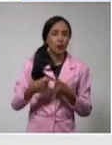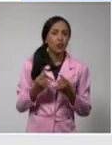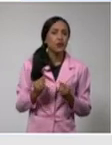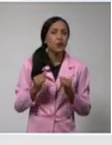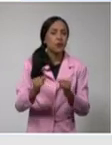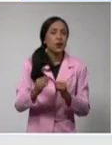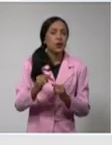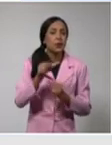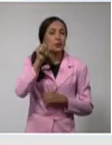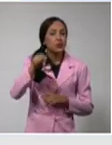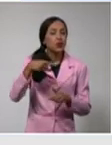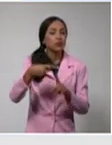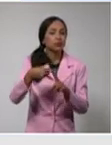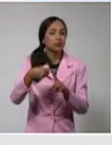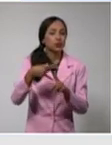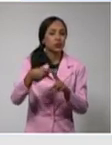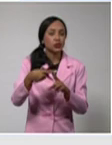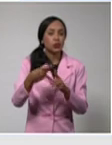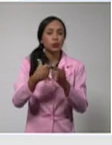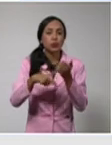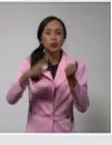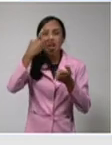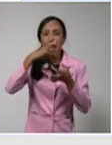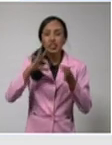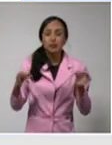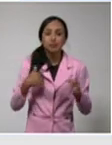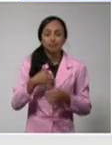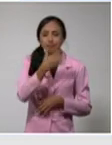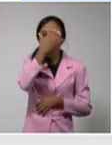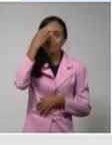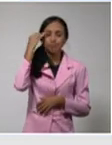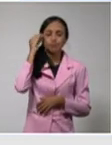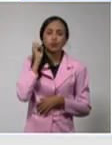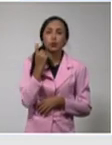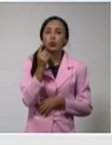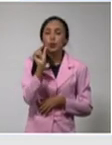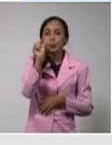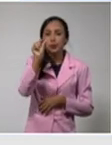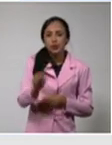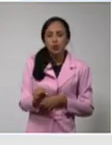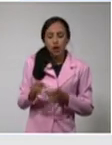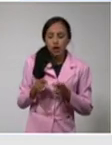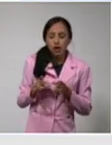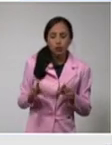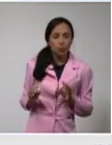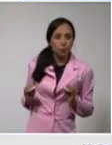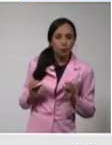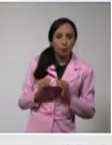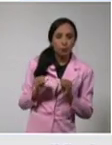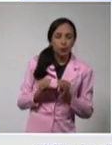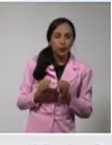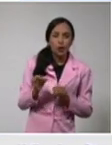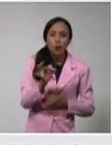provincia de Artemisa, no mencioné el caso autóctono del municipio de Caimito.